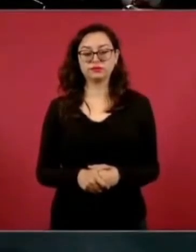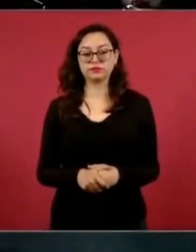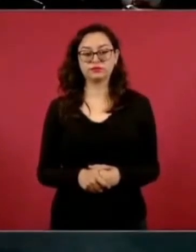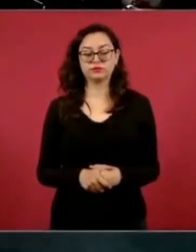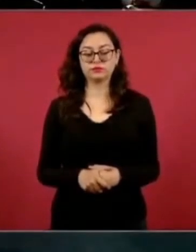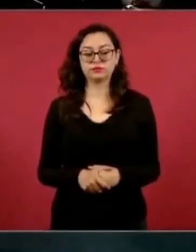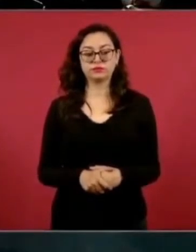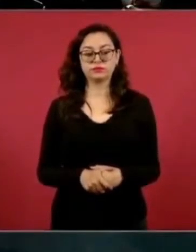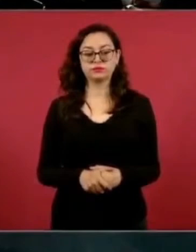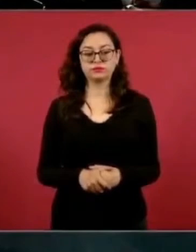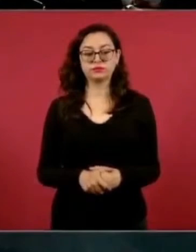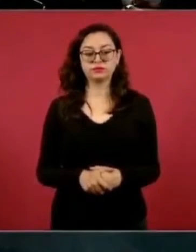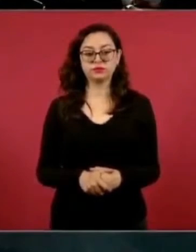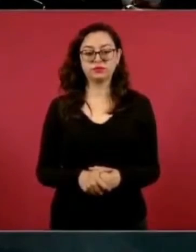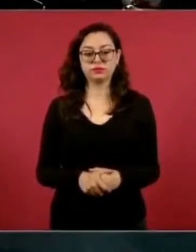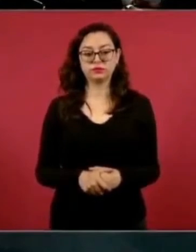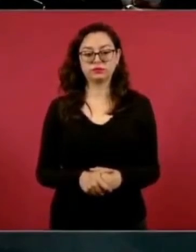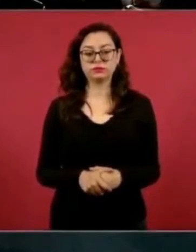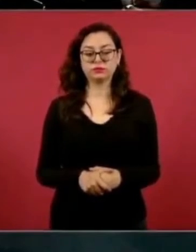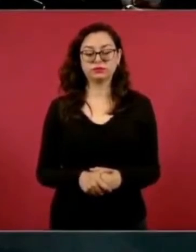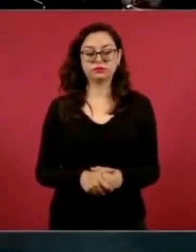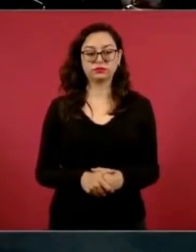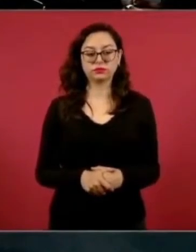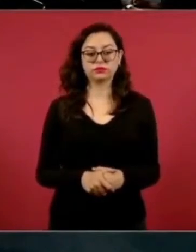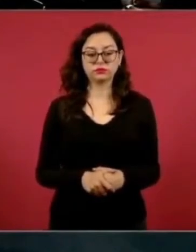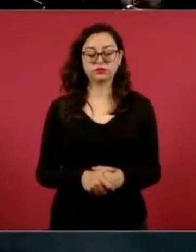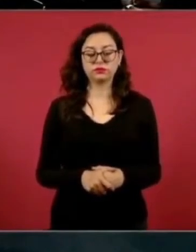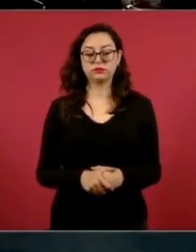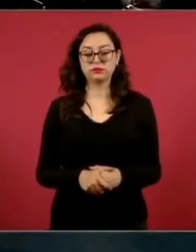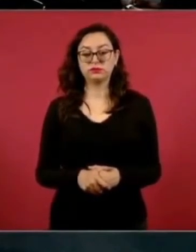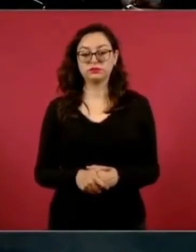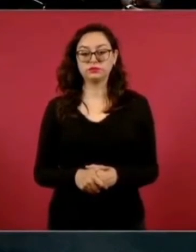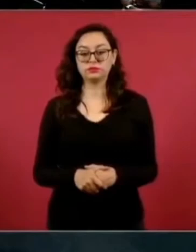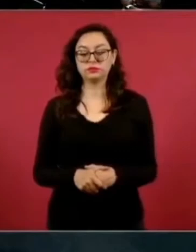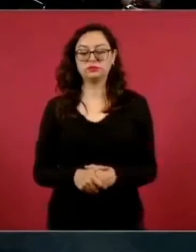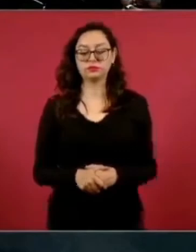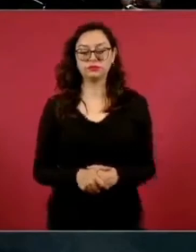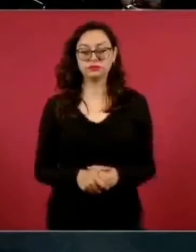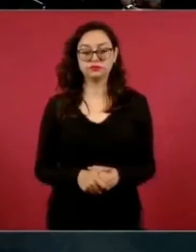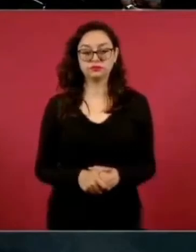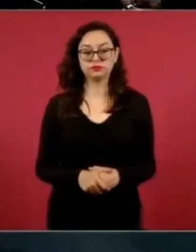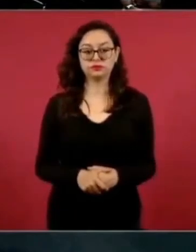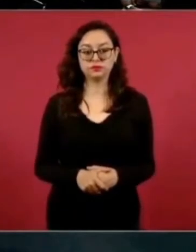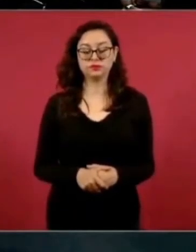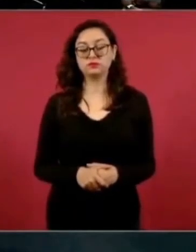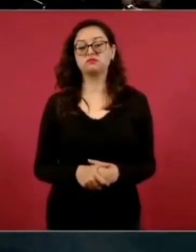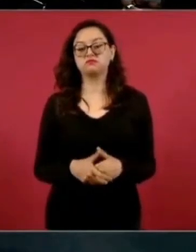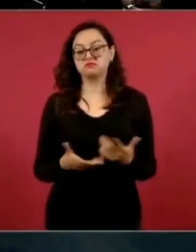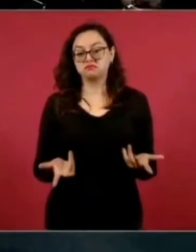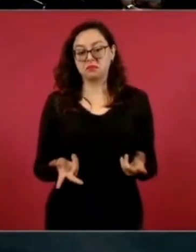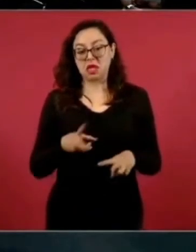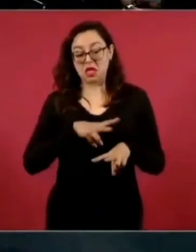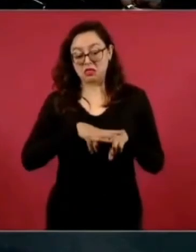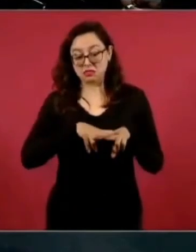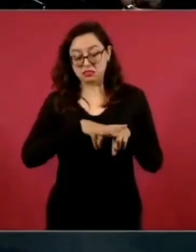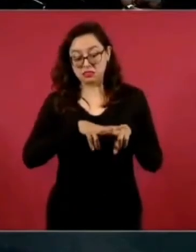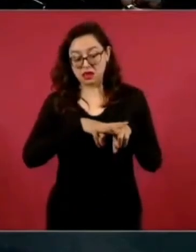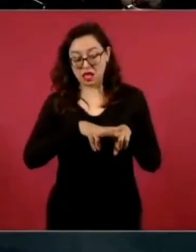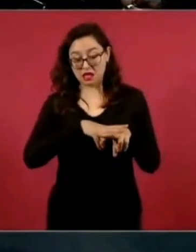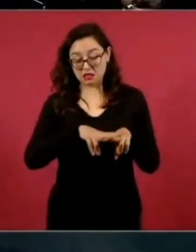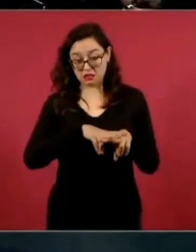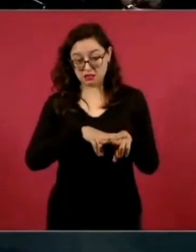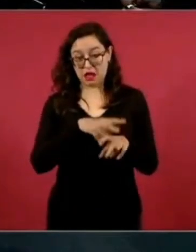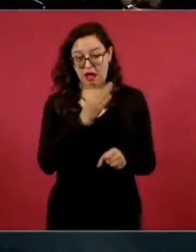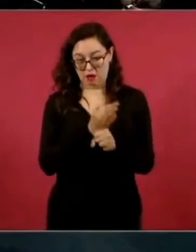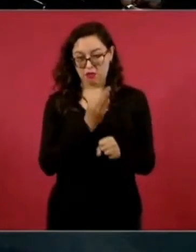utilizar el mismo derecho de vía de los